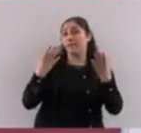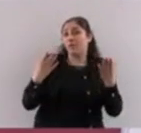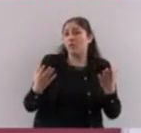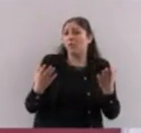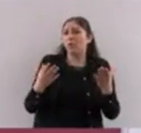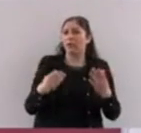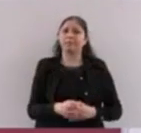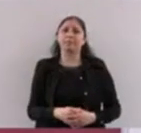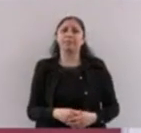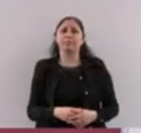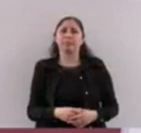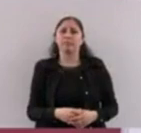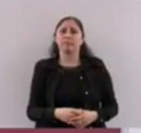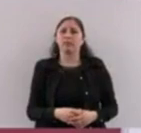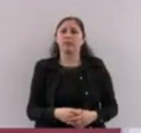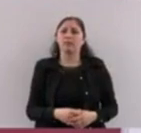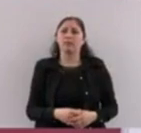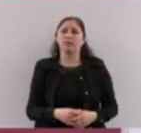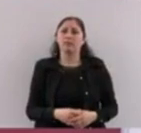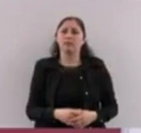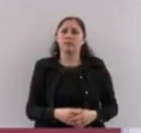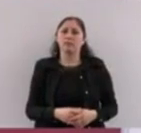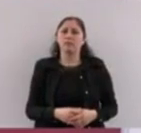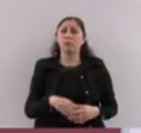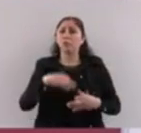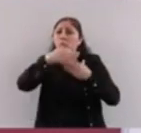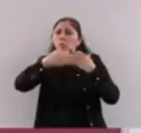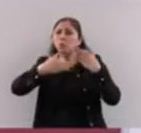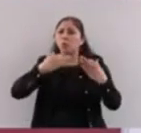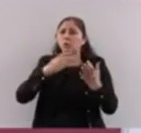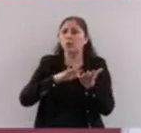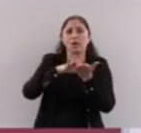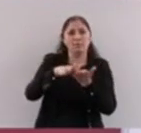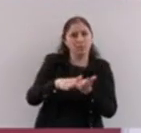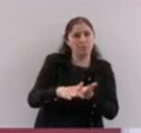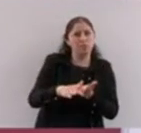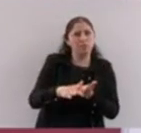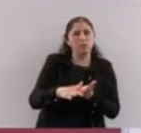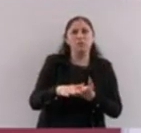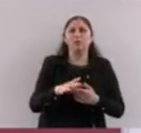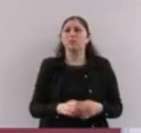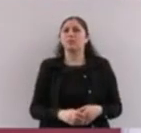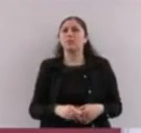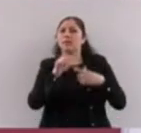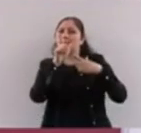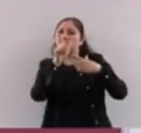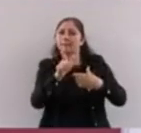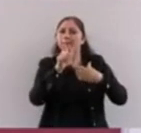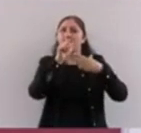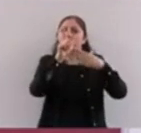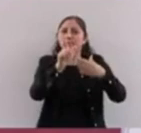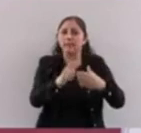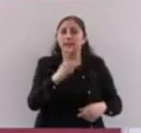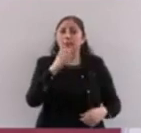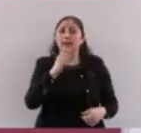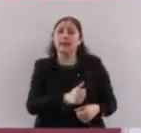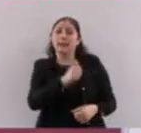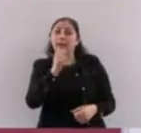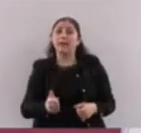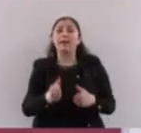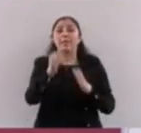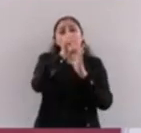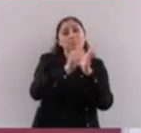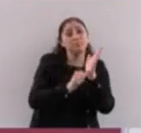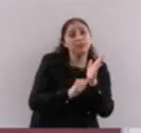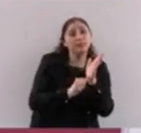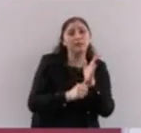les puedo asegurar que están los recursos dispuestos para que ustedes reciban su pensión cada bimestre. Porque en